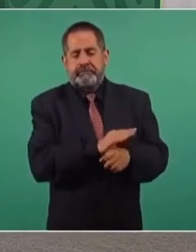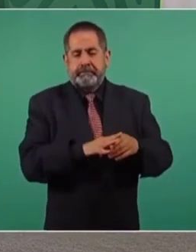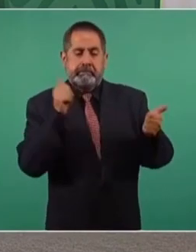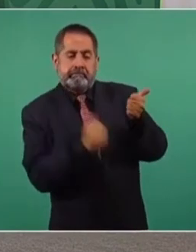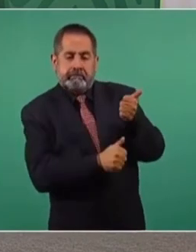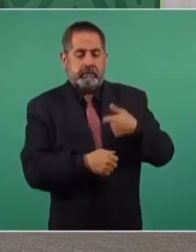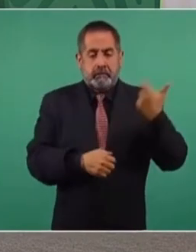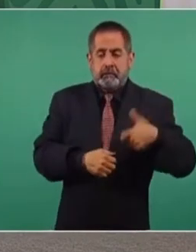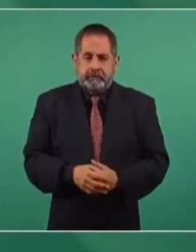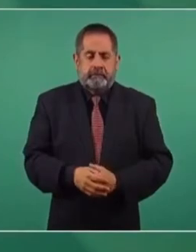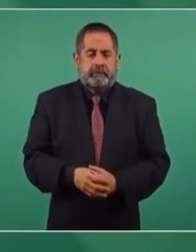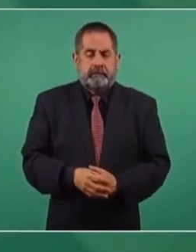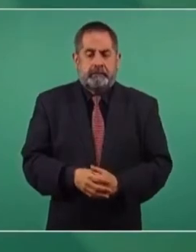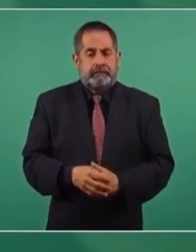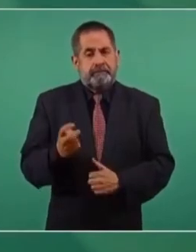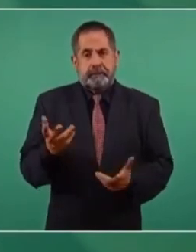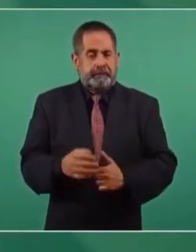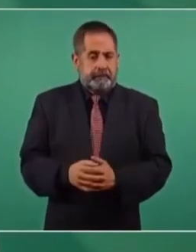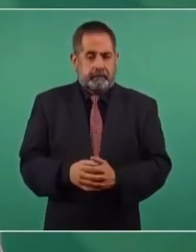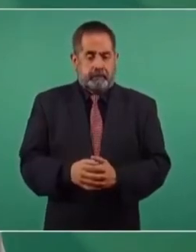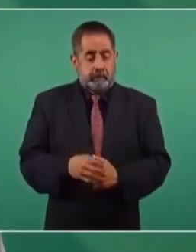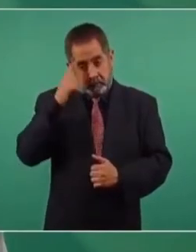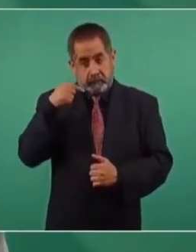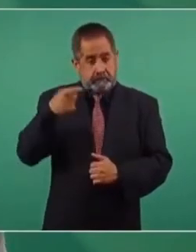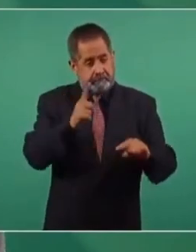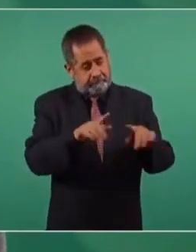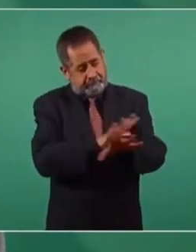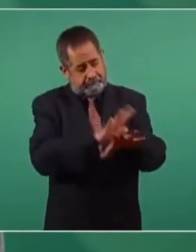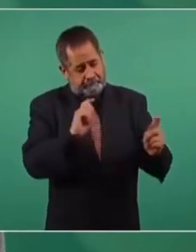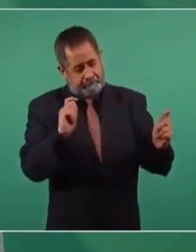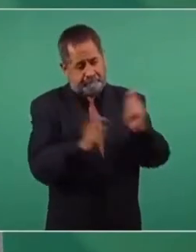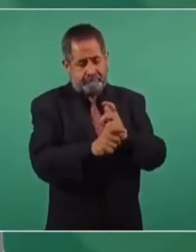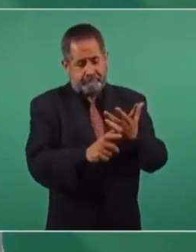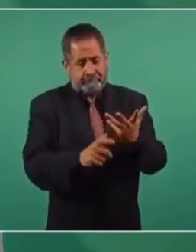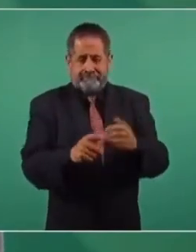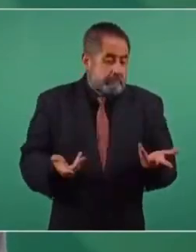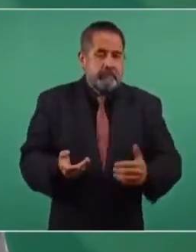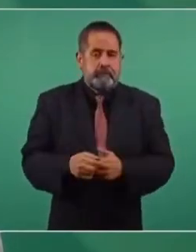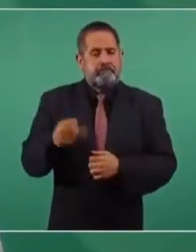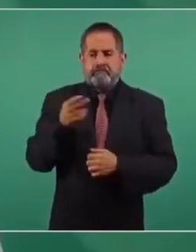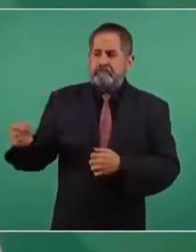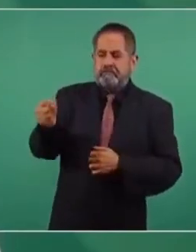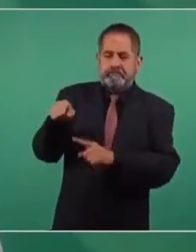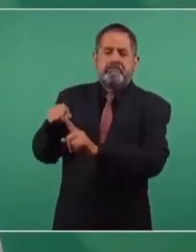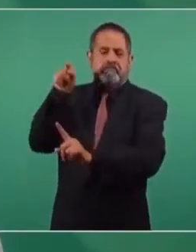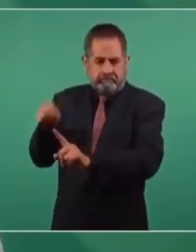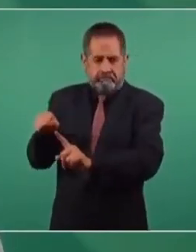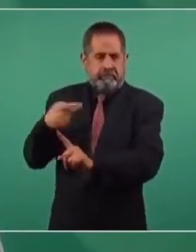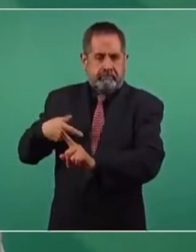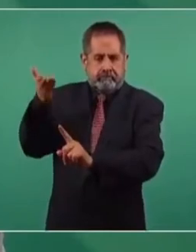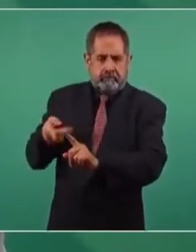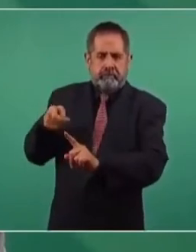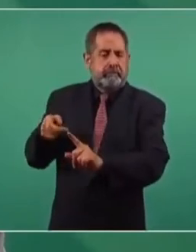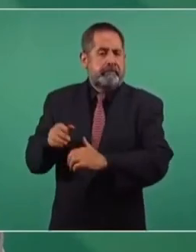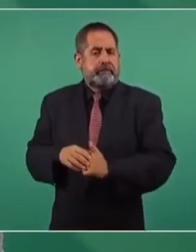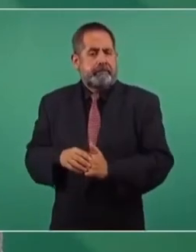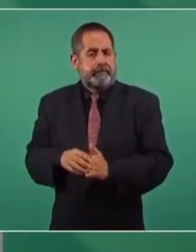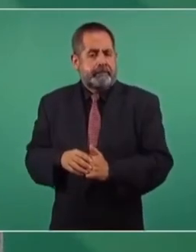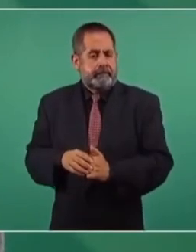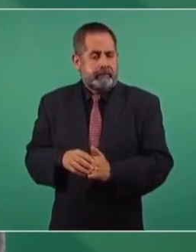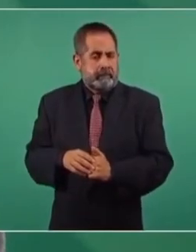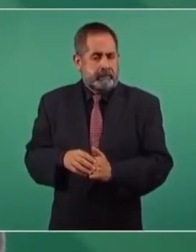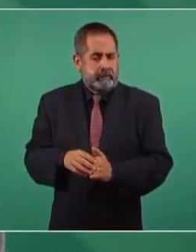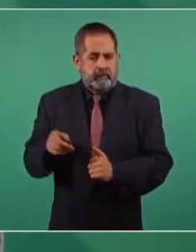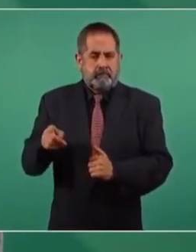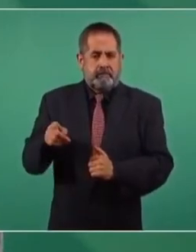al servicio del dinero. Entonces, para llevar a cabo un cambio en el Poder Judicial que urge, se requiere que